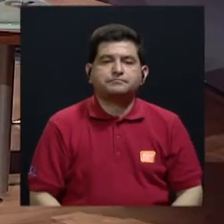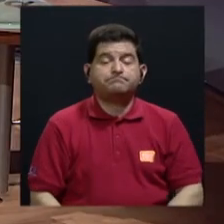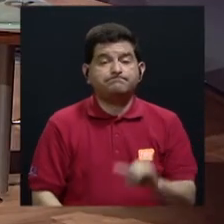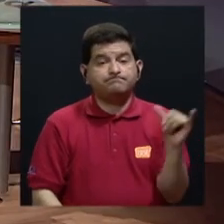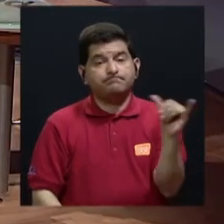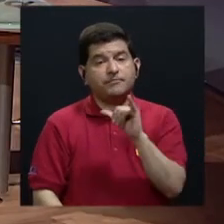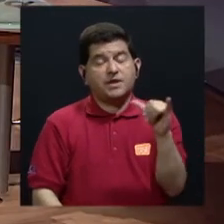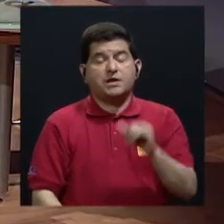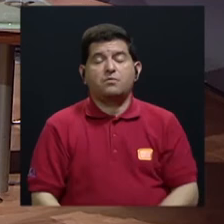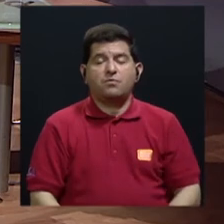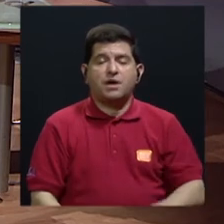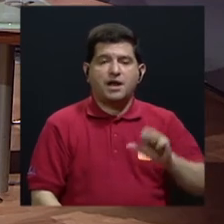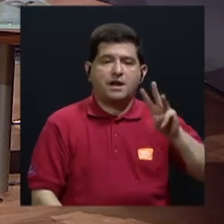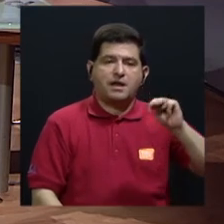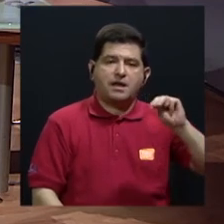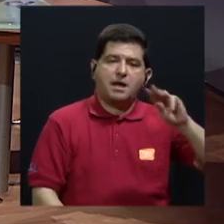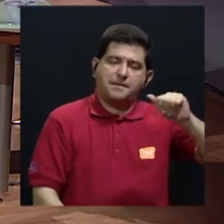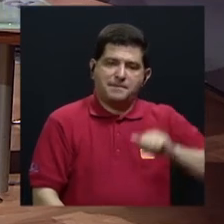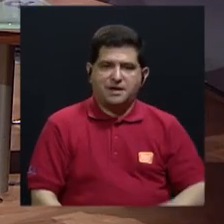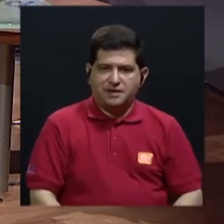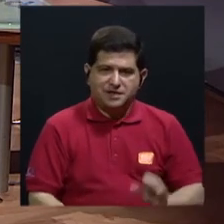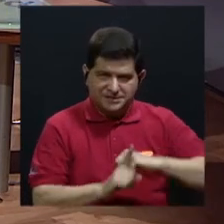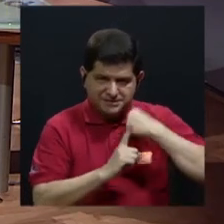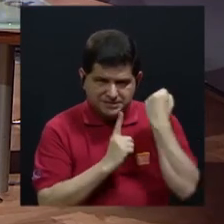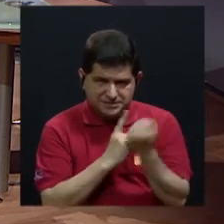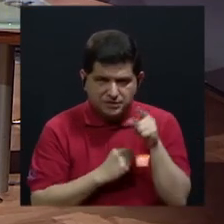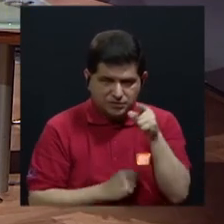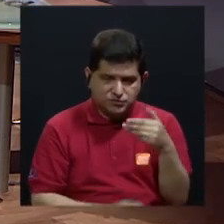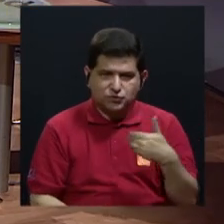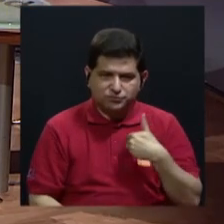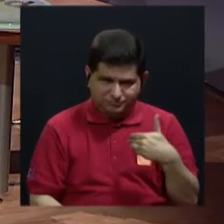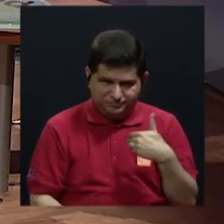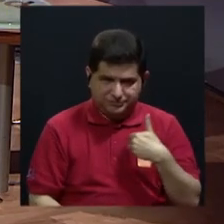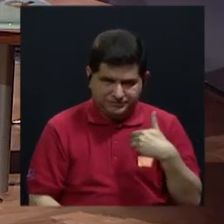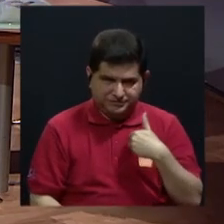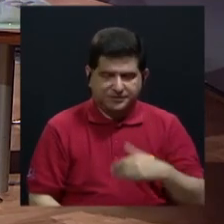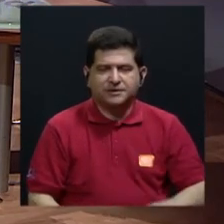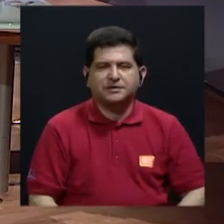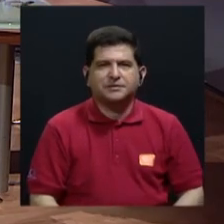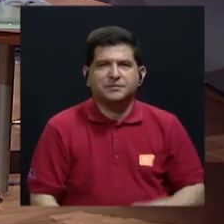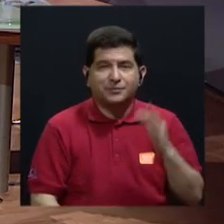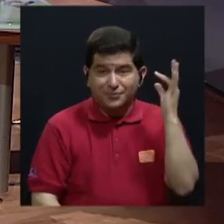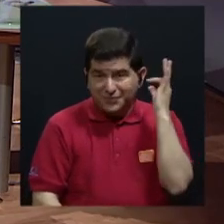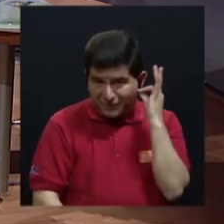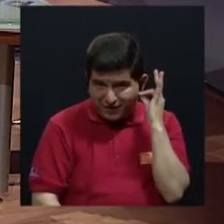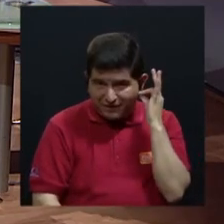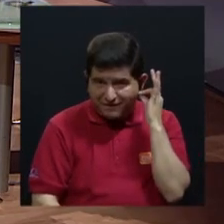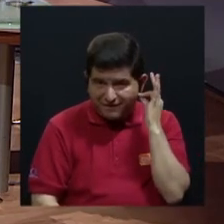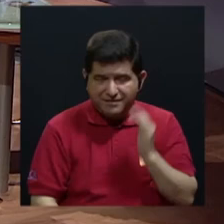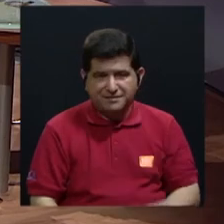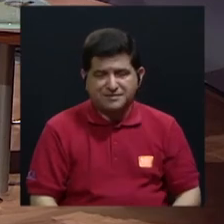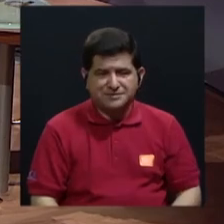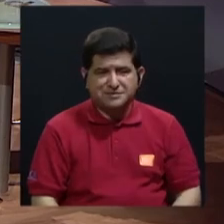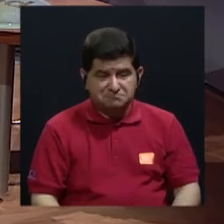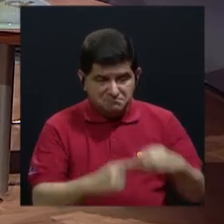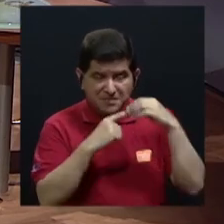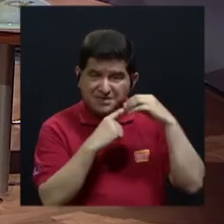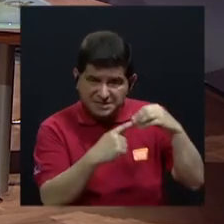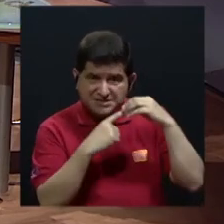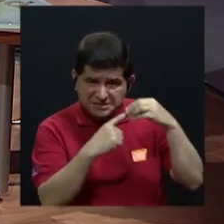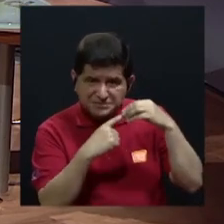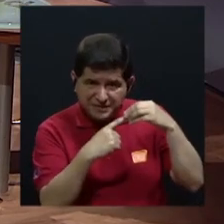Igualmente, Emma, en la situación que ustedes han vivido, son mujeres fundamentalmente